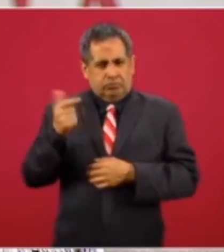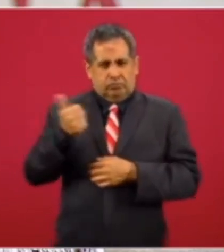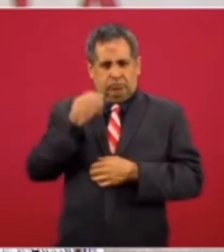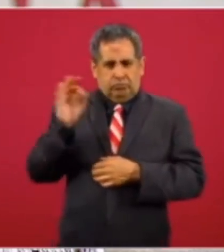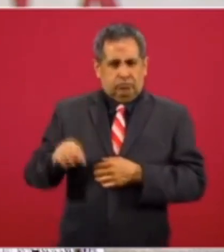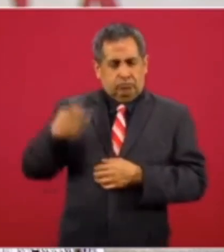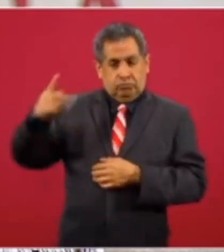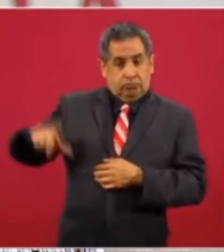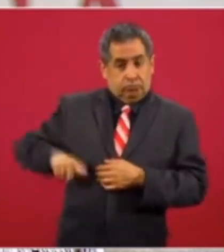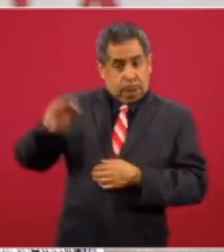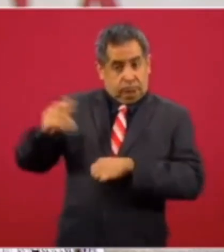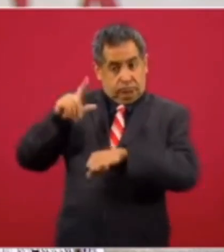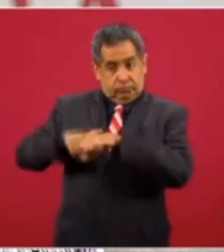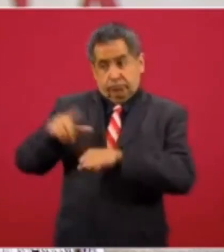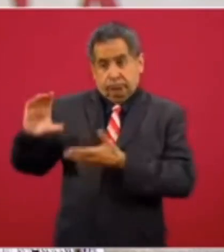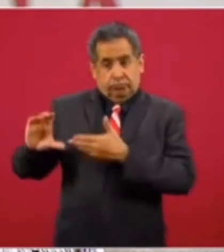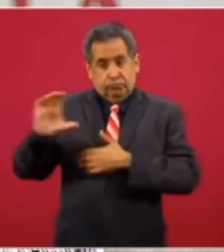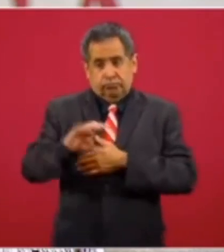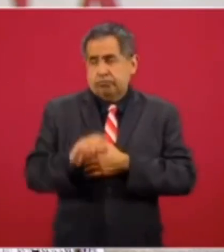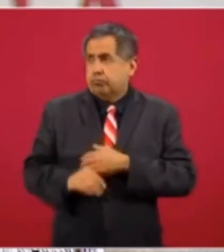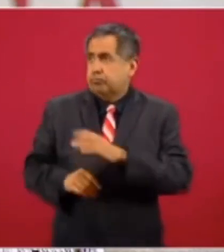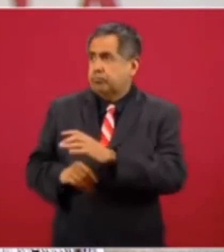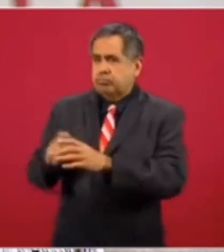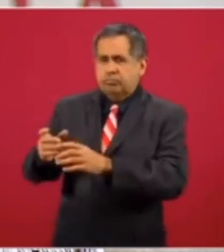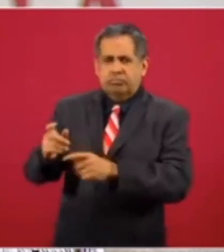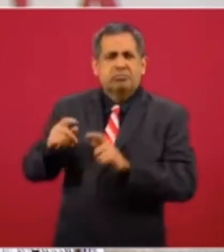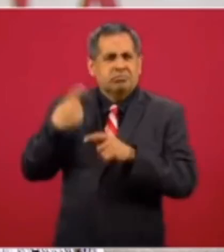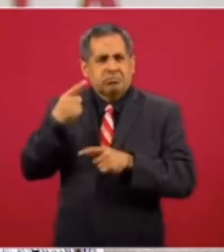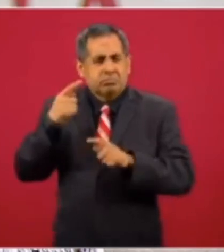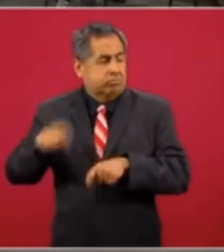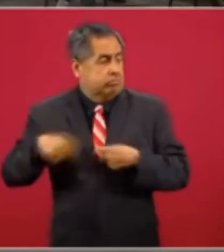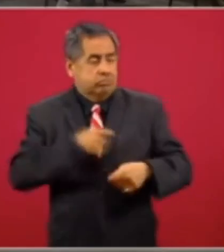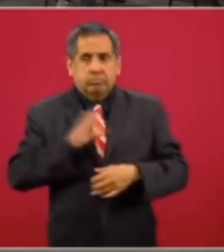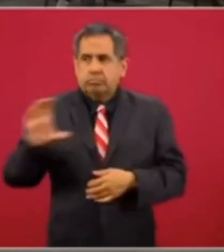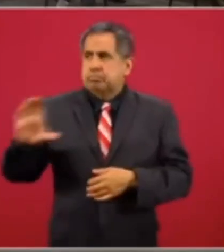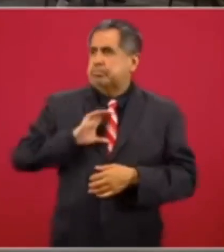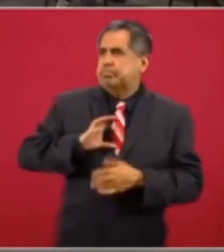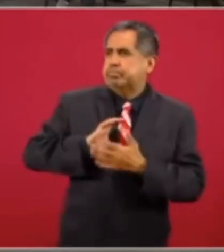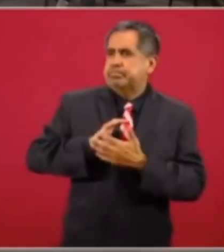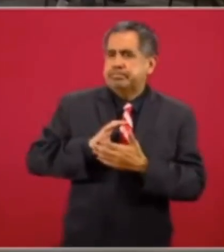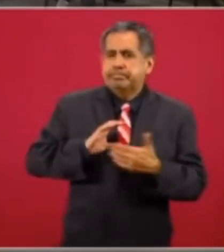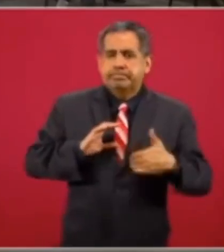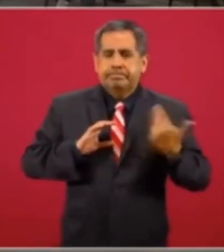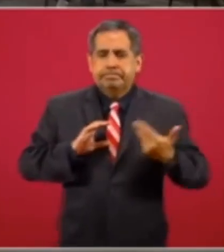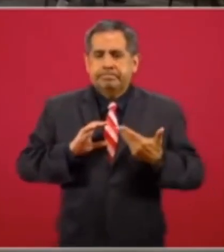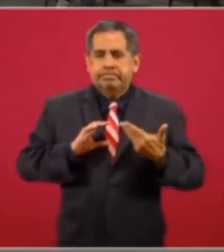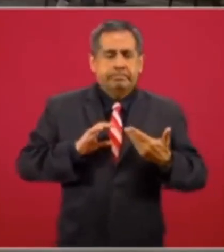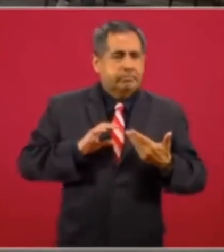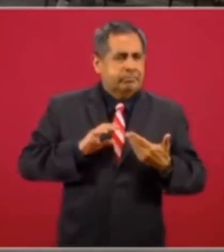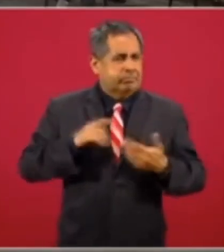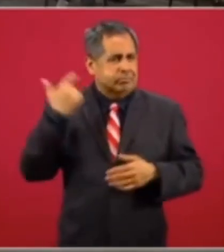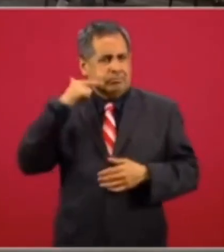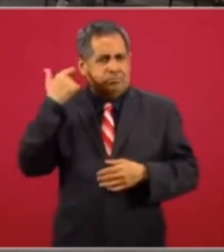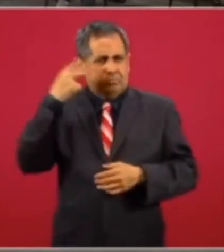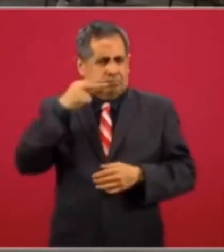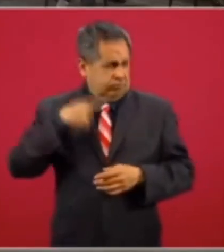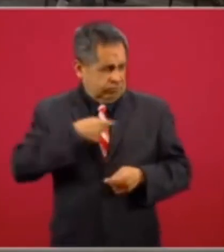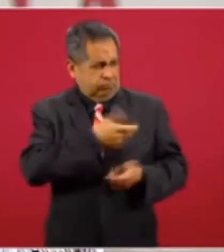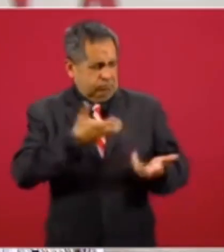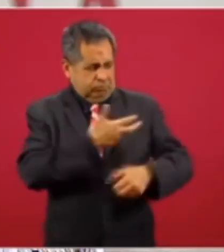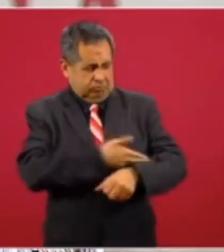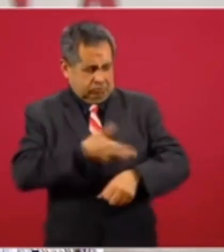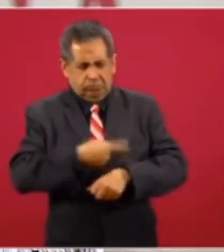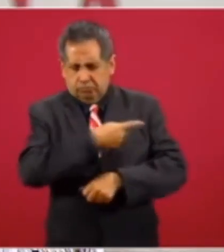así que se cedió indebidamente el ejercicio del gasto y el control del mismo al gobierno del estado de veracruz